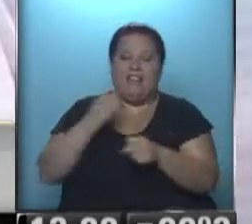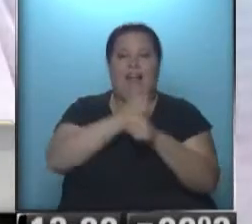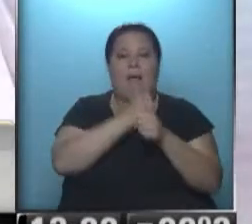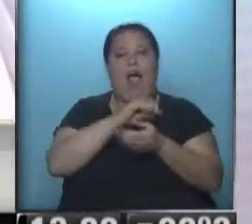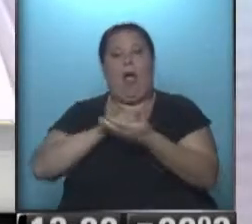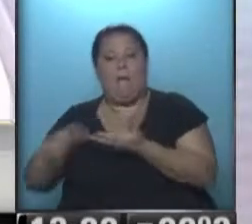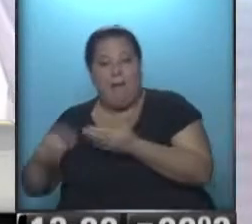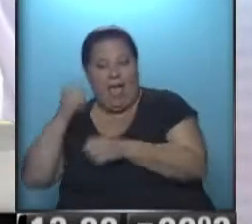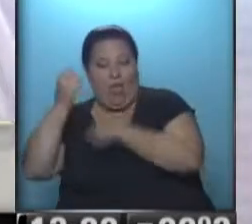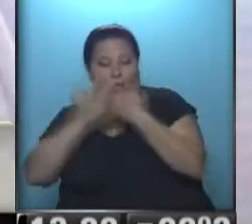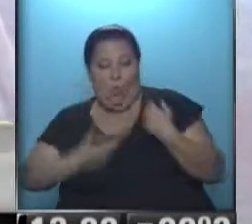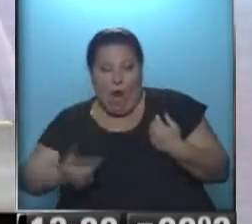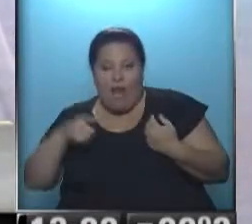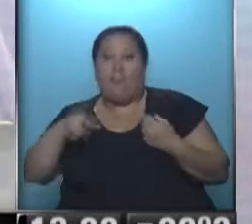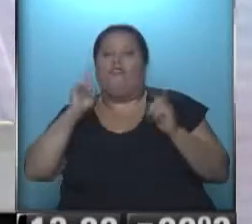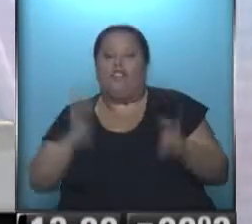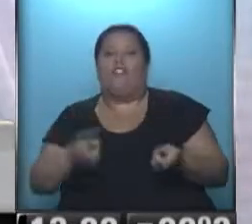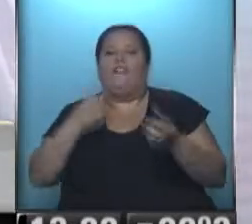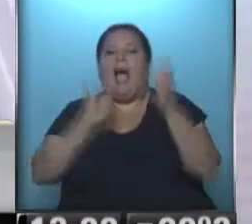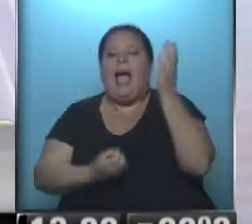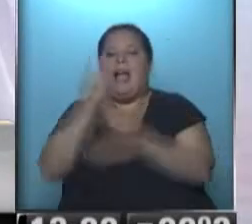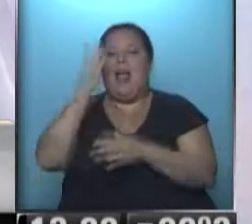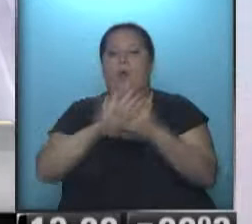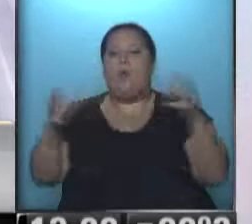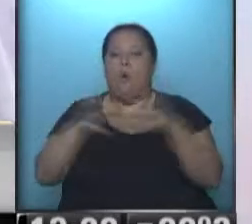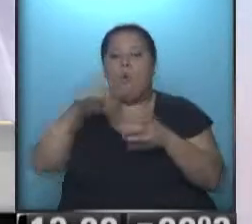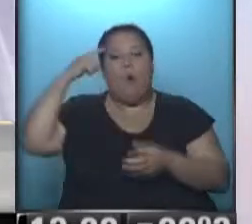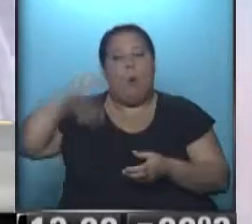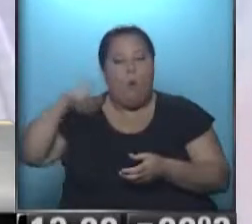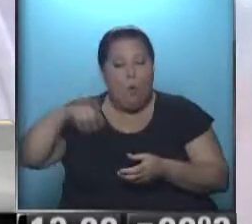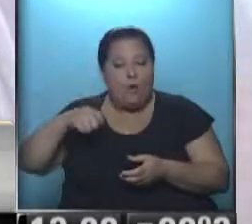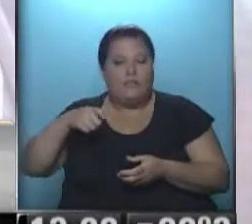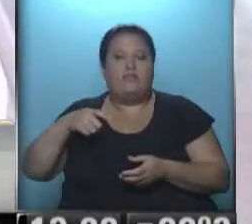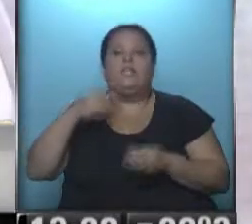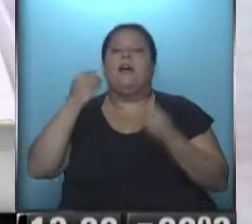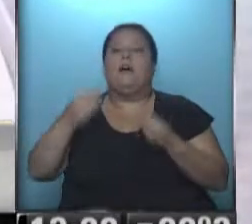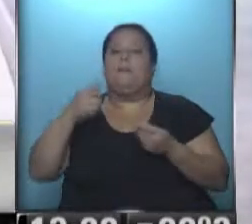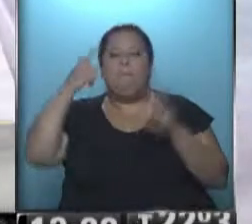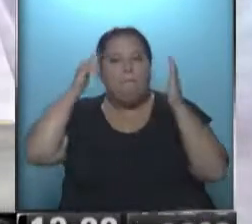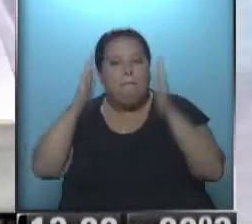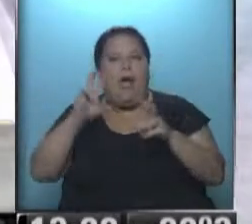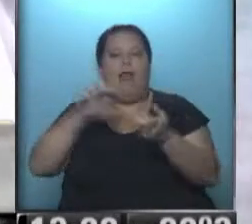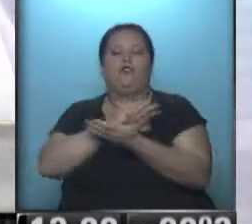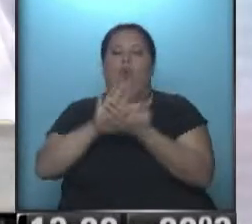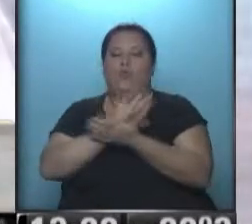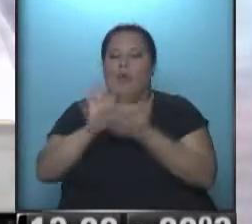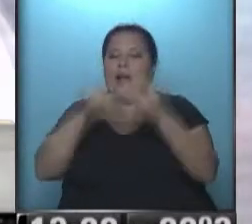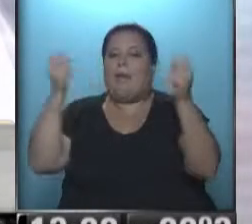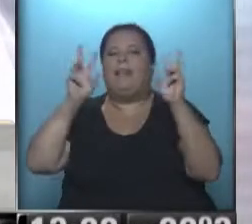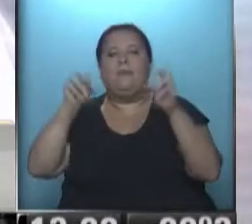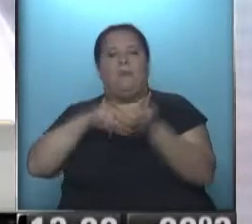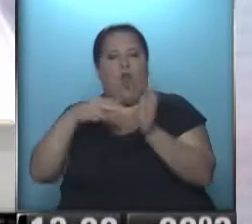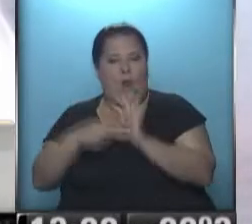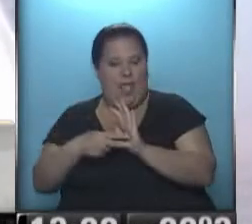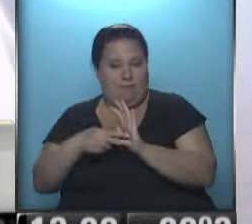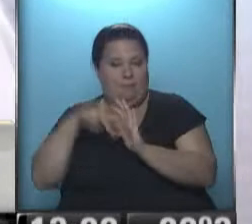trabajador y el empleador. Por lo tanto, se trata de la creación de un nuevo fuero judicial que va a estar pensado para resolver rápidamente los conflictos